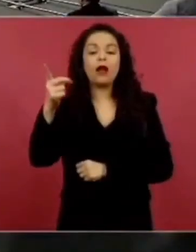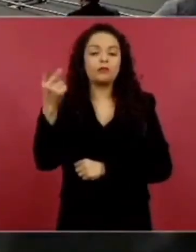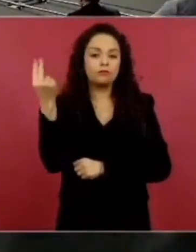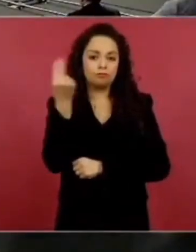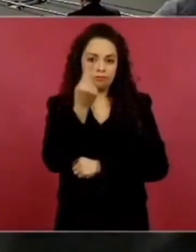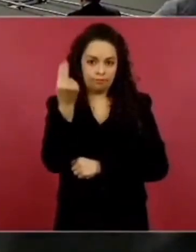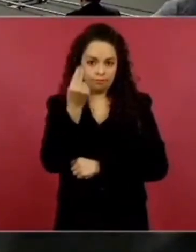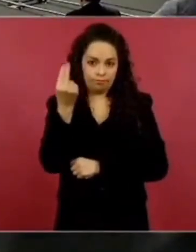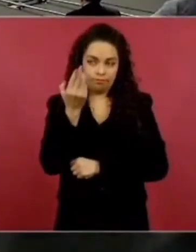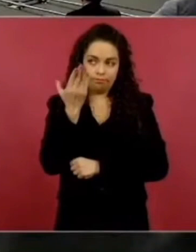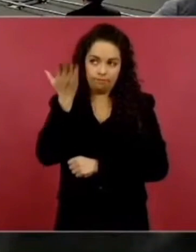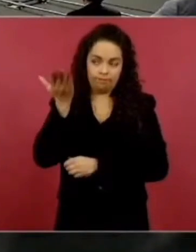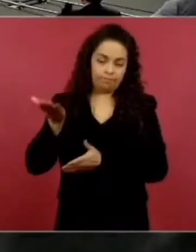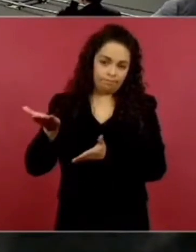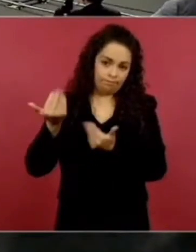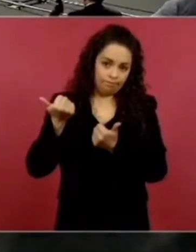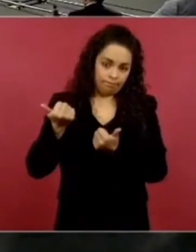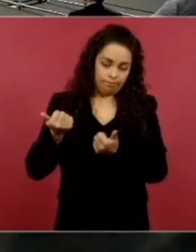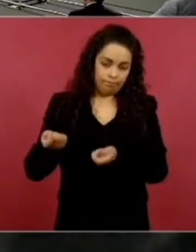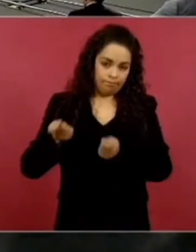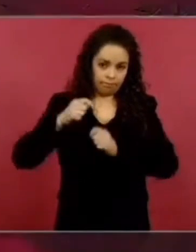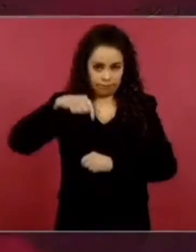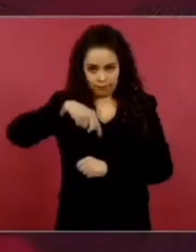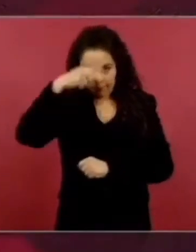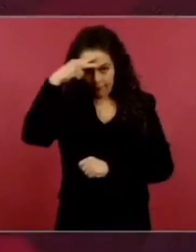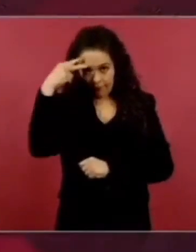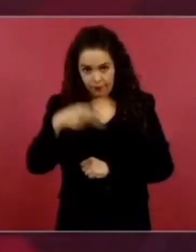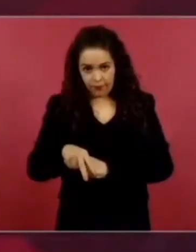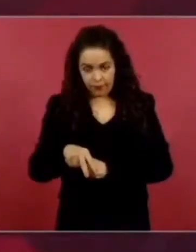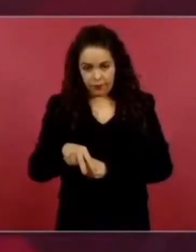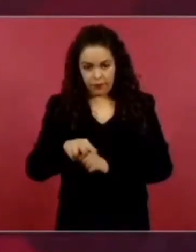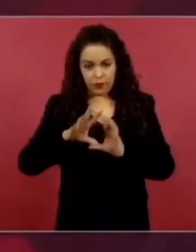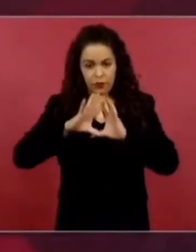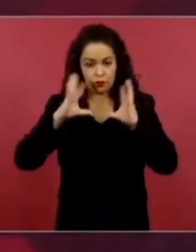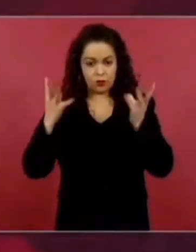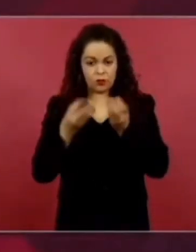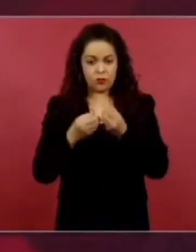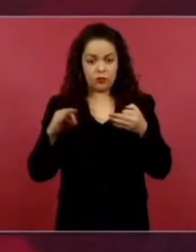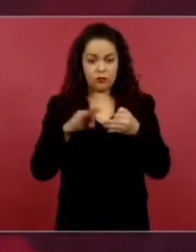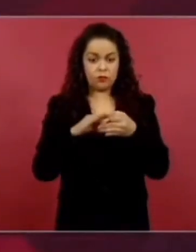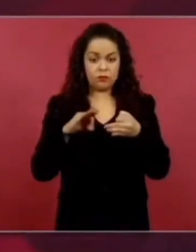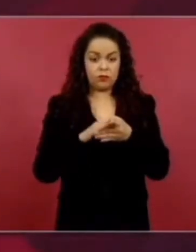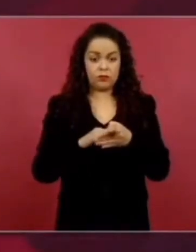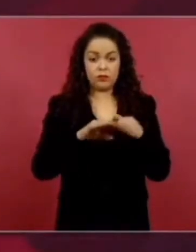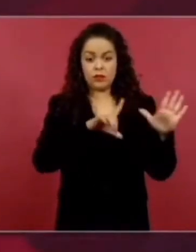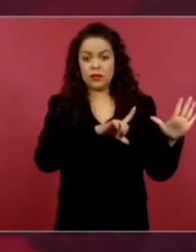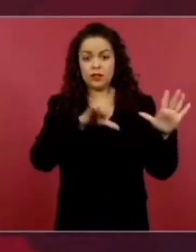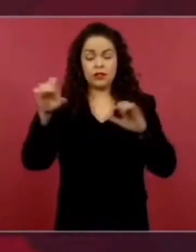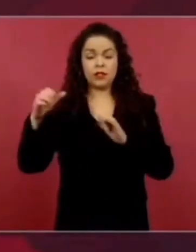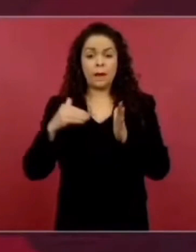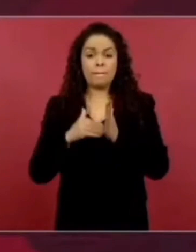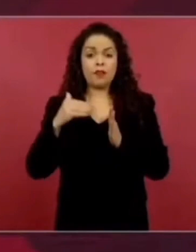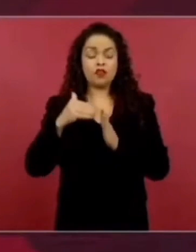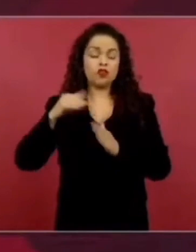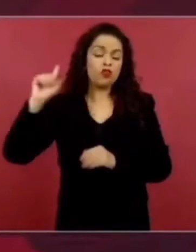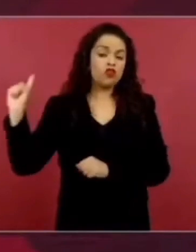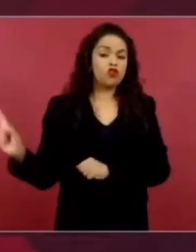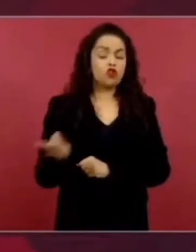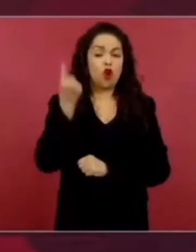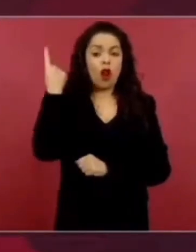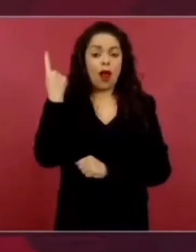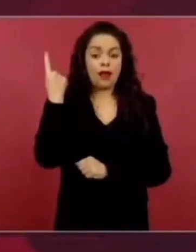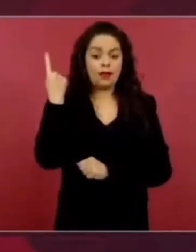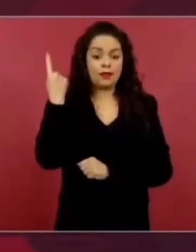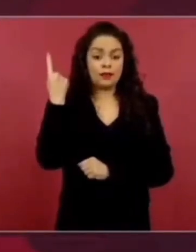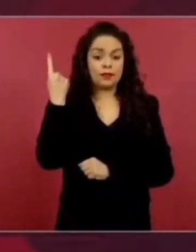con un valor de alrededor de 700 millones de dólares. Eso